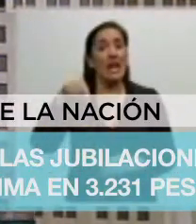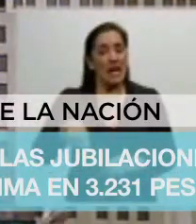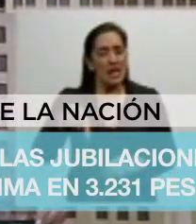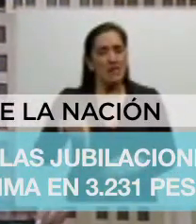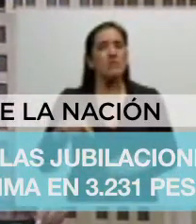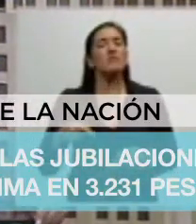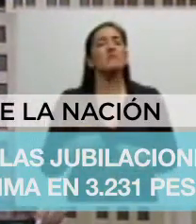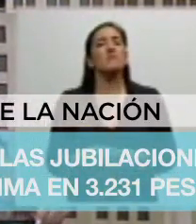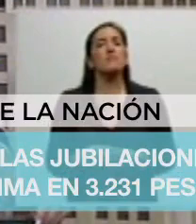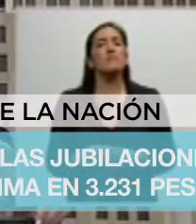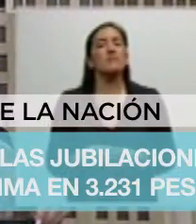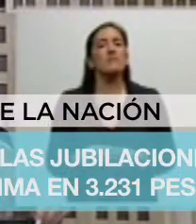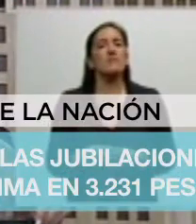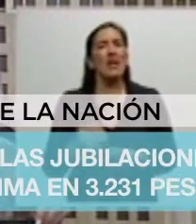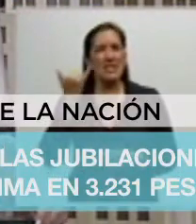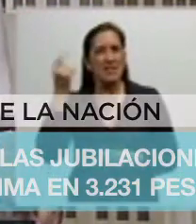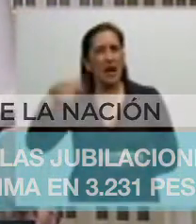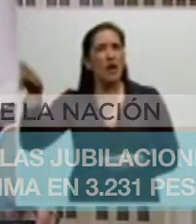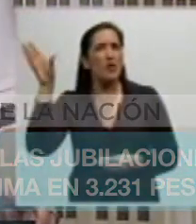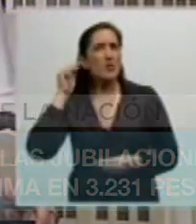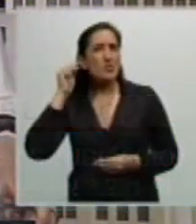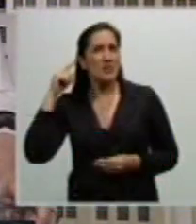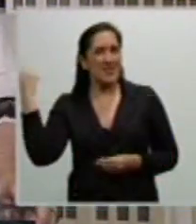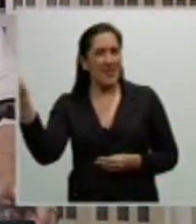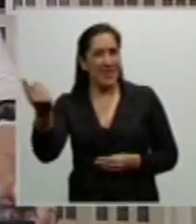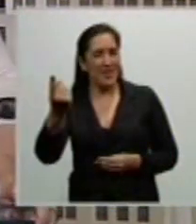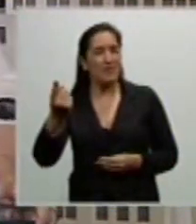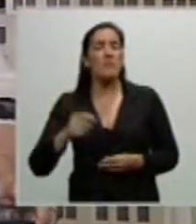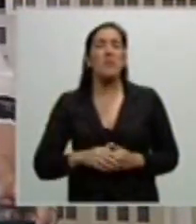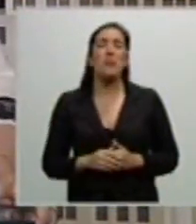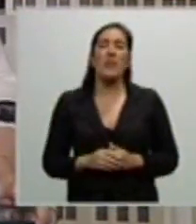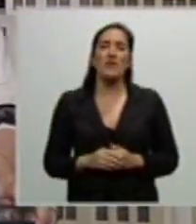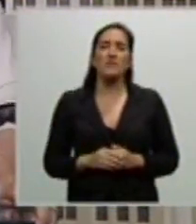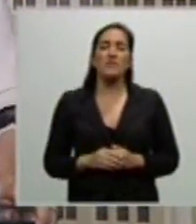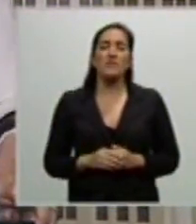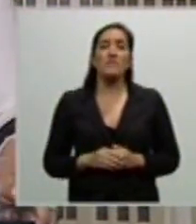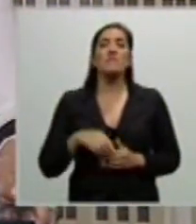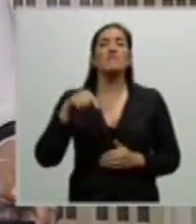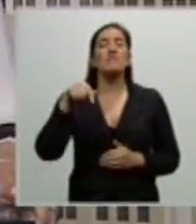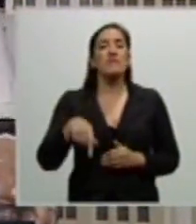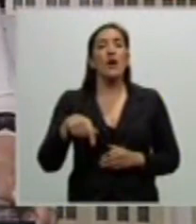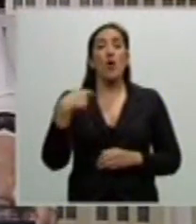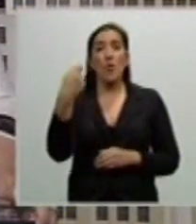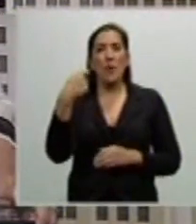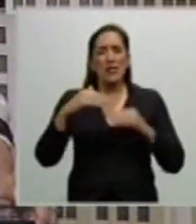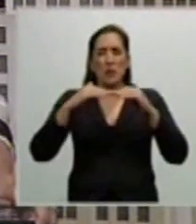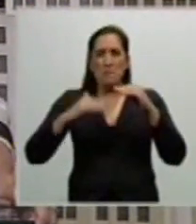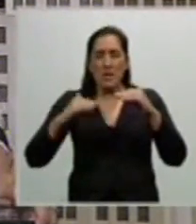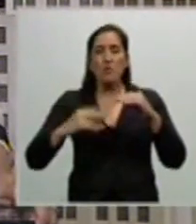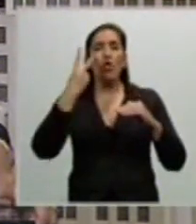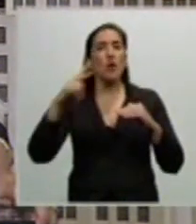a... Sí, lo escucharon atrás ahora recién. Bueno. Esto nos lleva a la jubilación mínima de 2